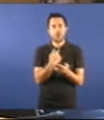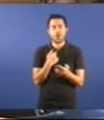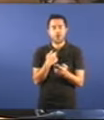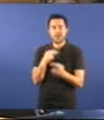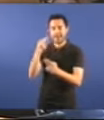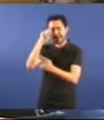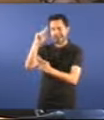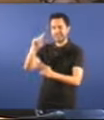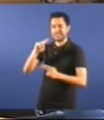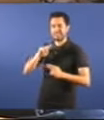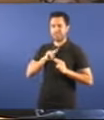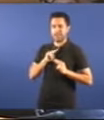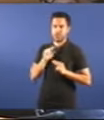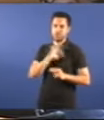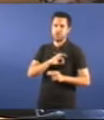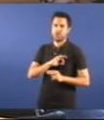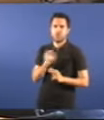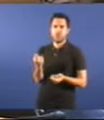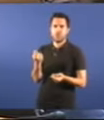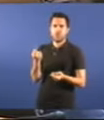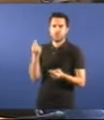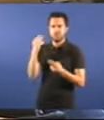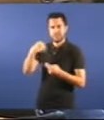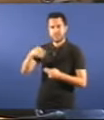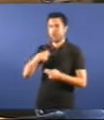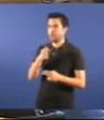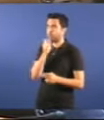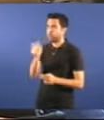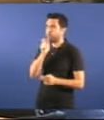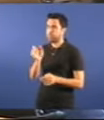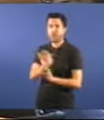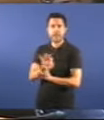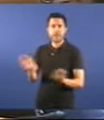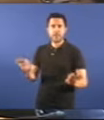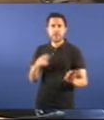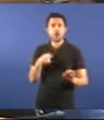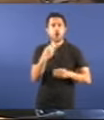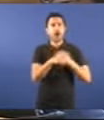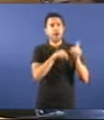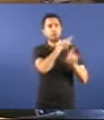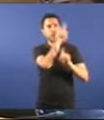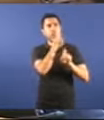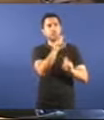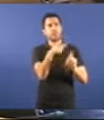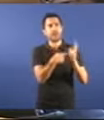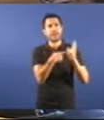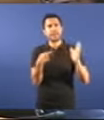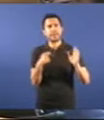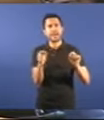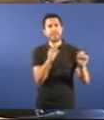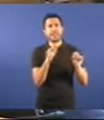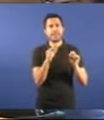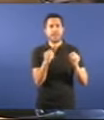o insultei así de claro. Estou facendo unha pregunta, señora presidenta. Vai a retirar do diario de